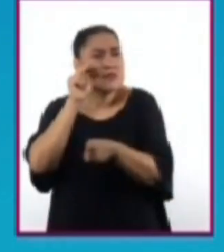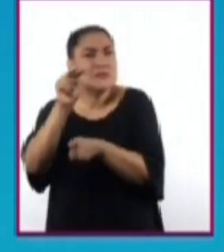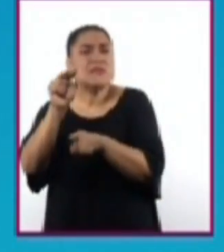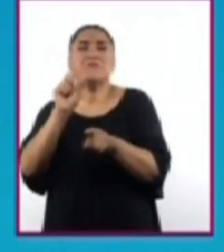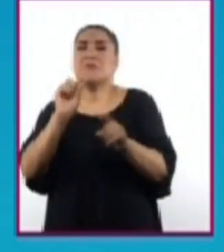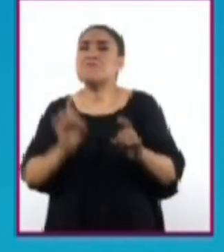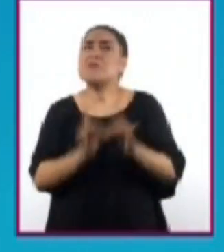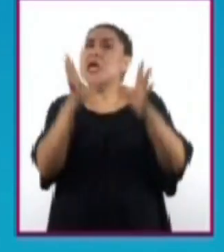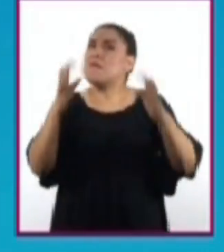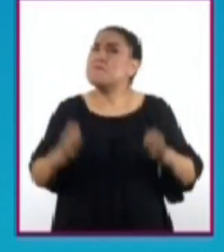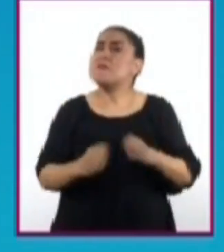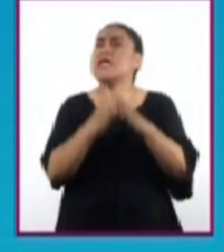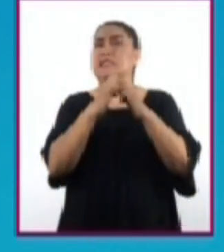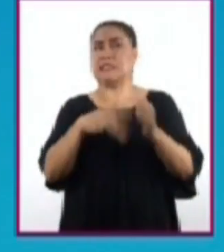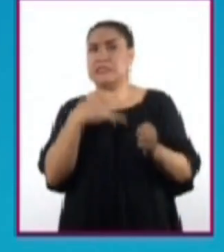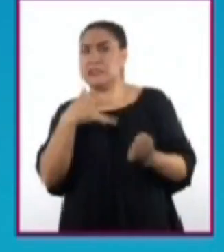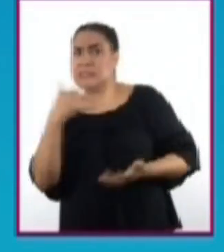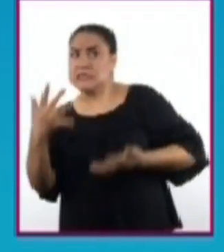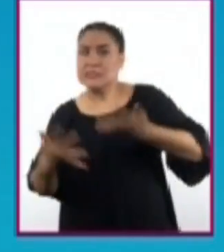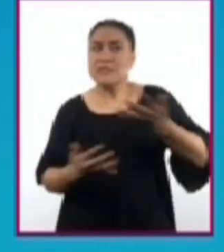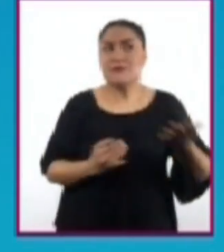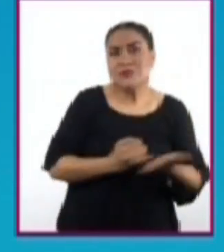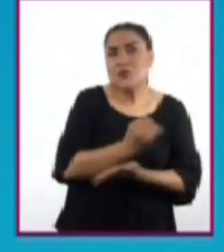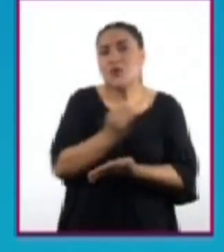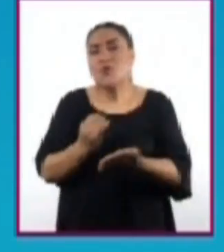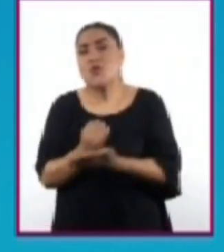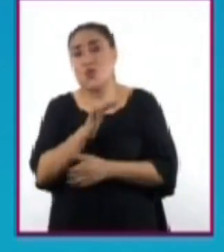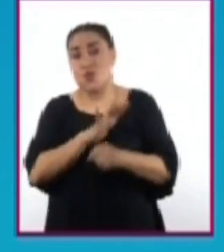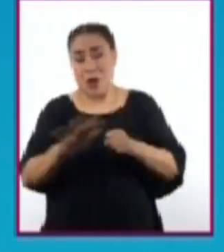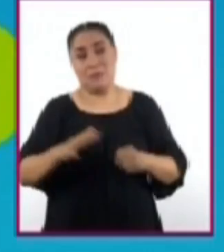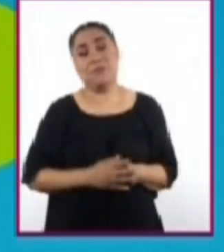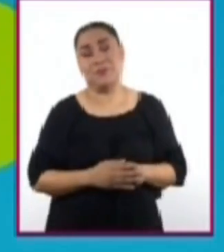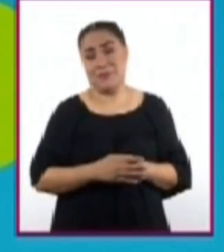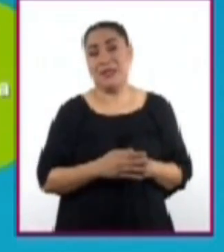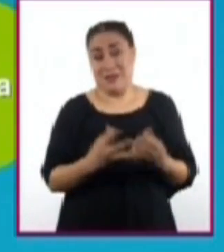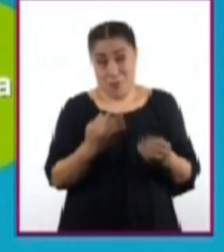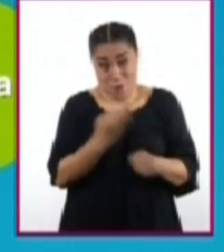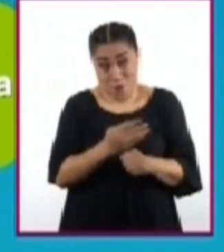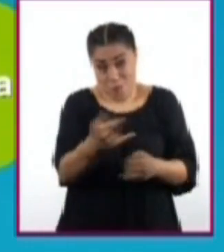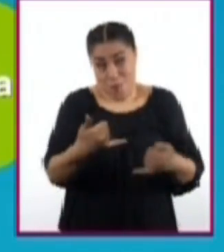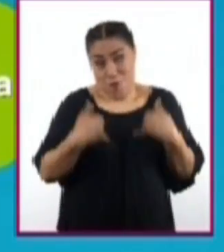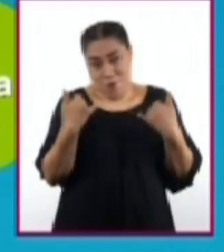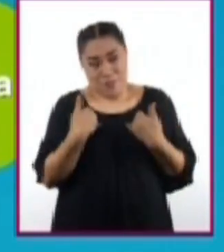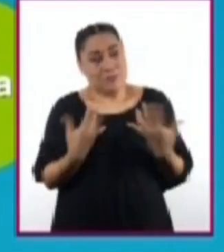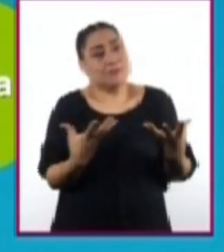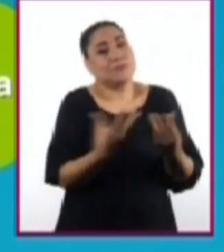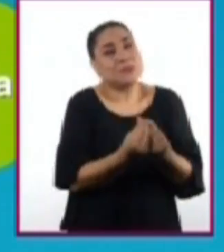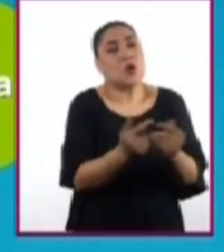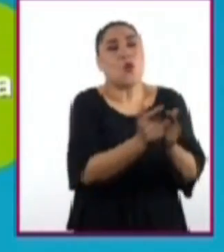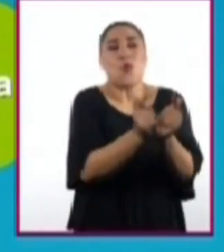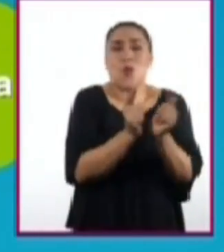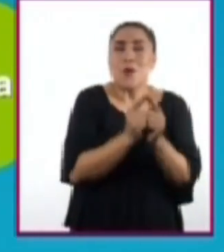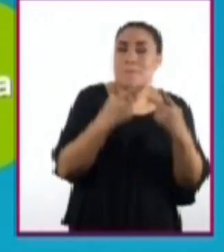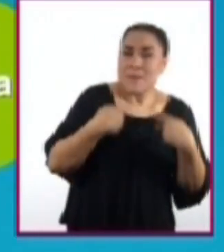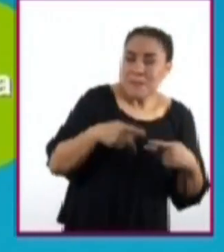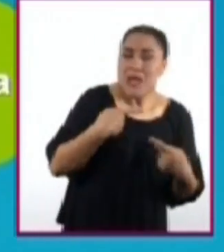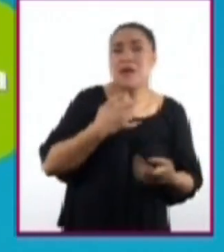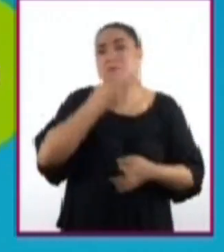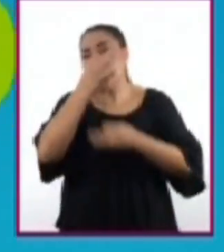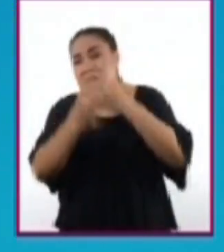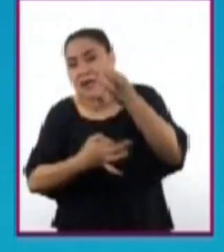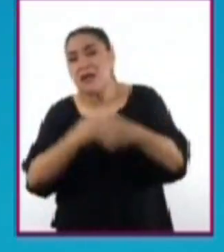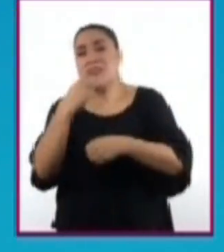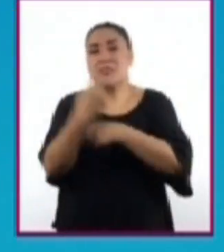decisiones. En esta etapa de tu vida, el grupo social y los mensajes de los medios de comunicación pueden